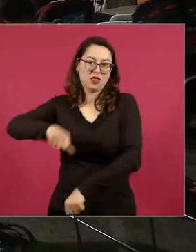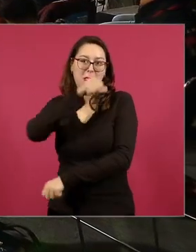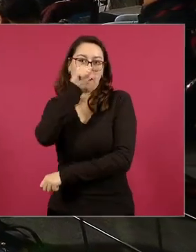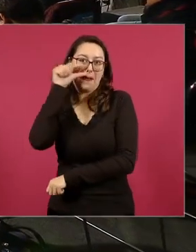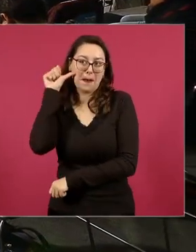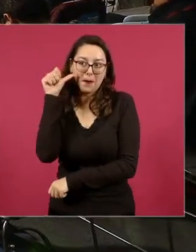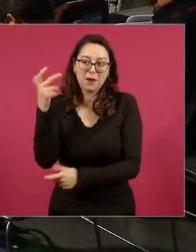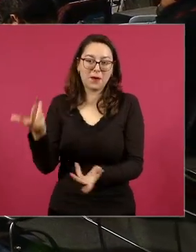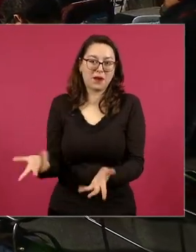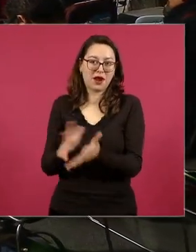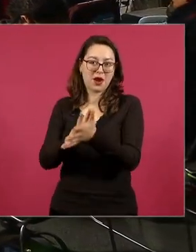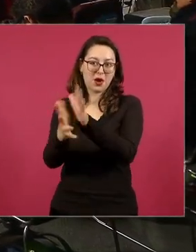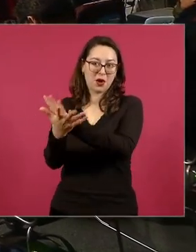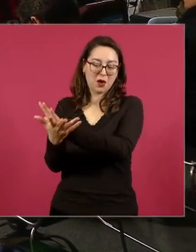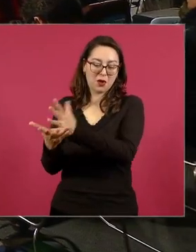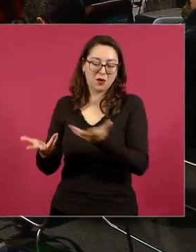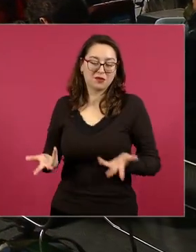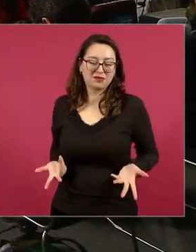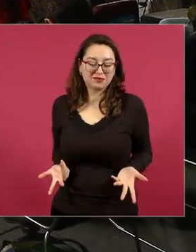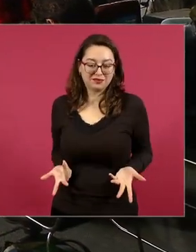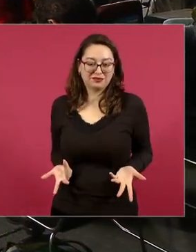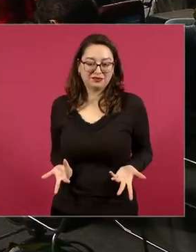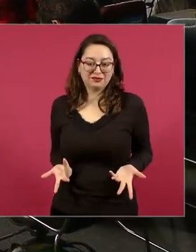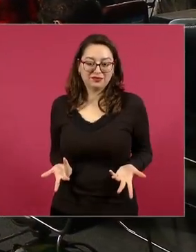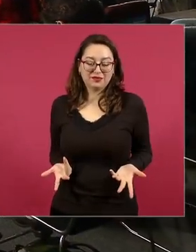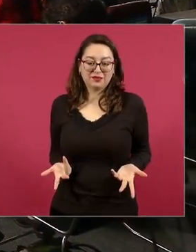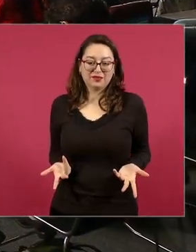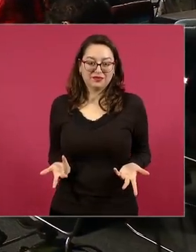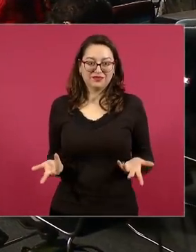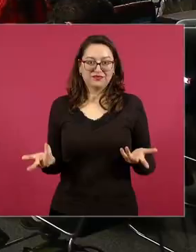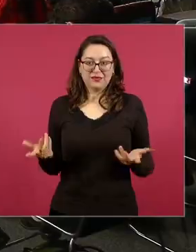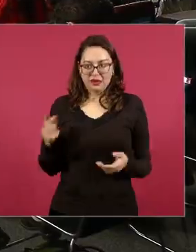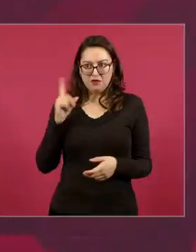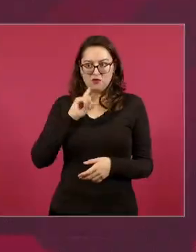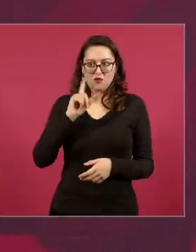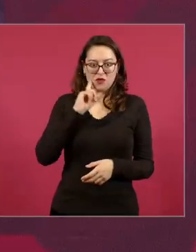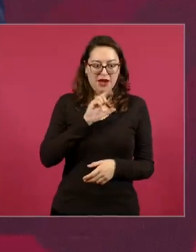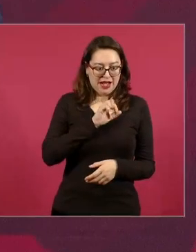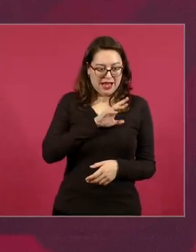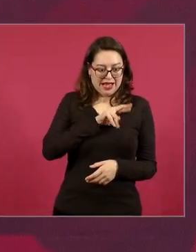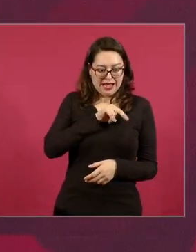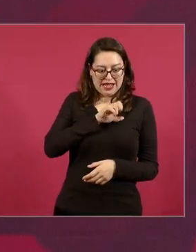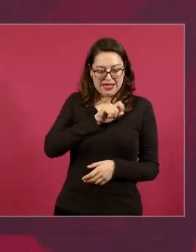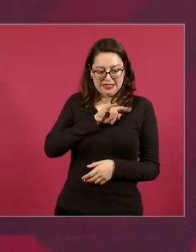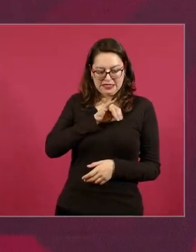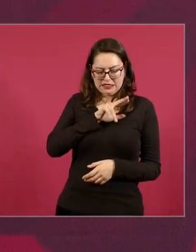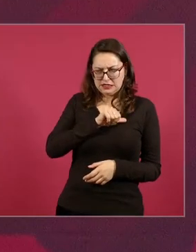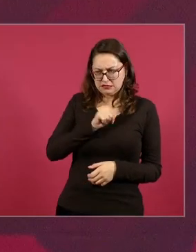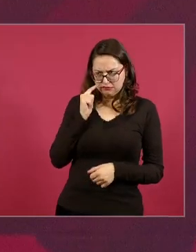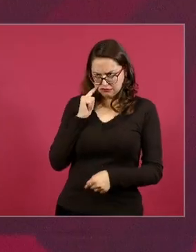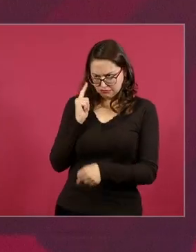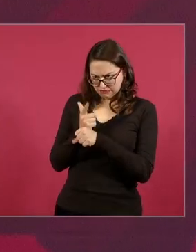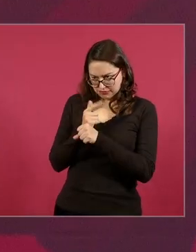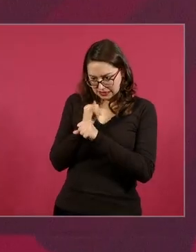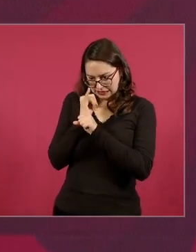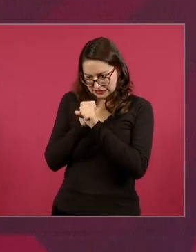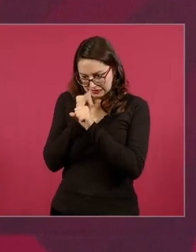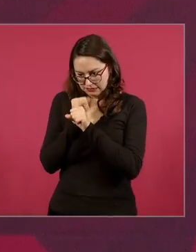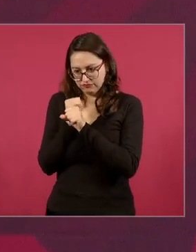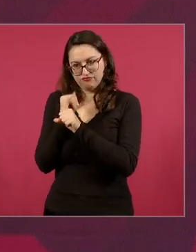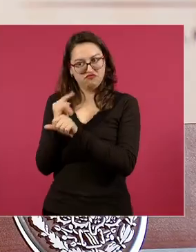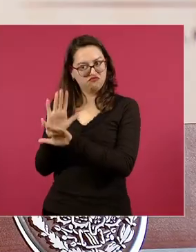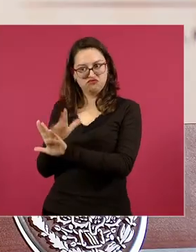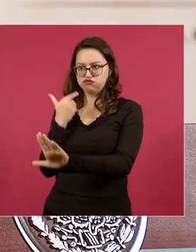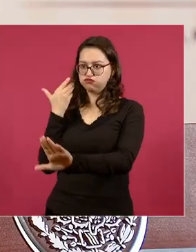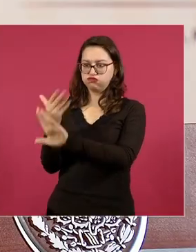además tenían fama de gente de bien ya saben ese cuento de